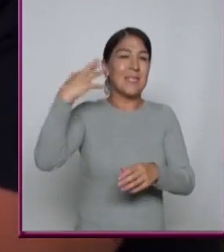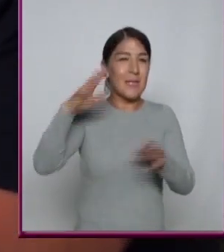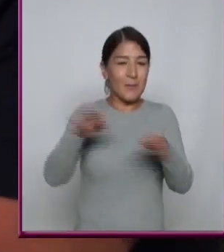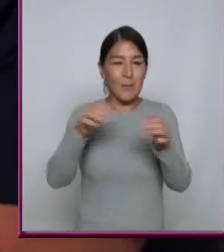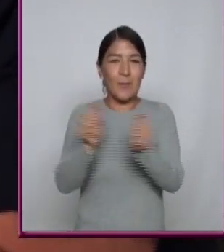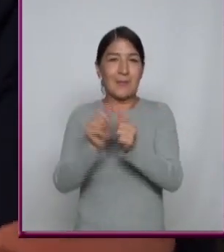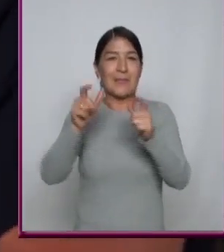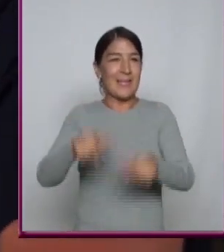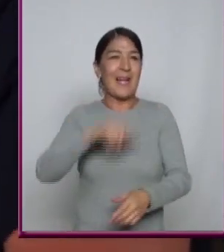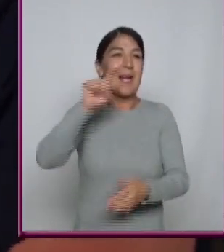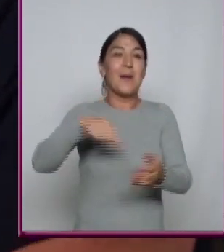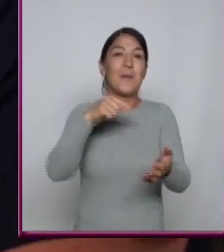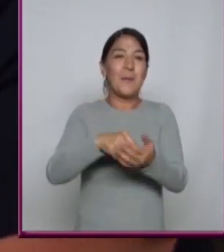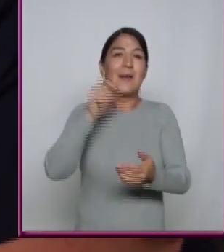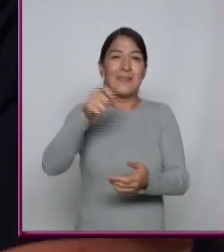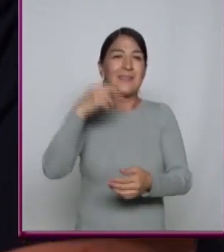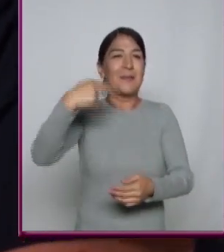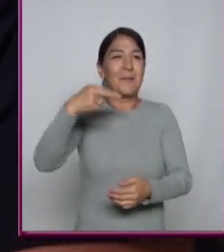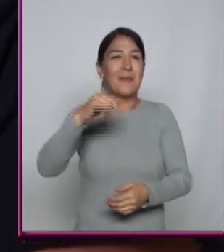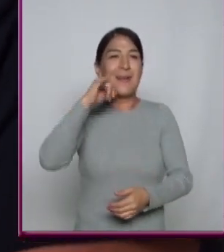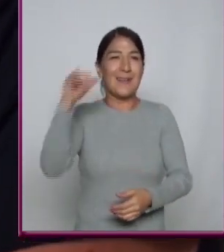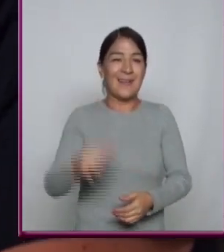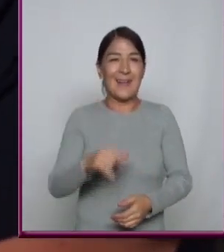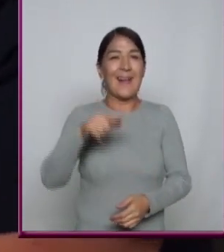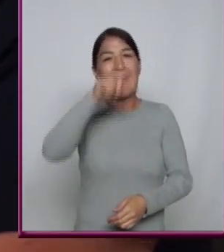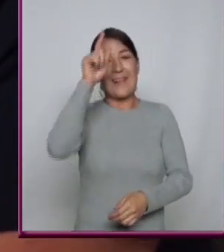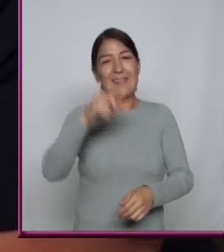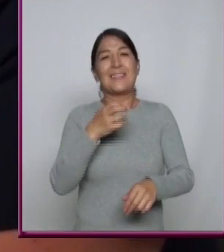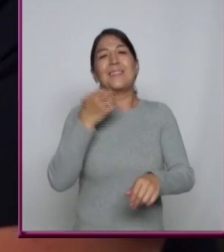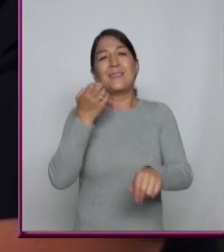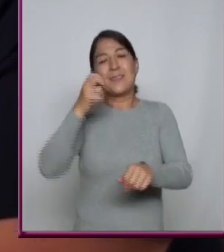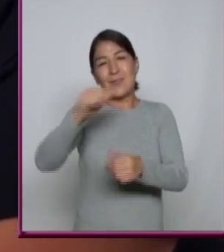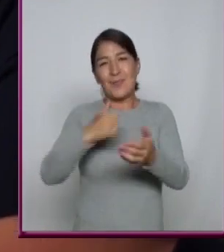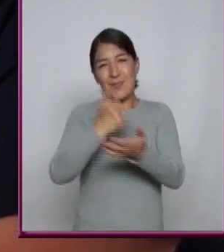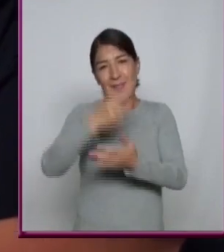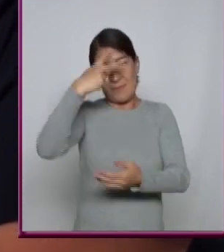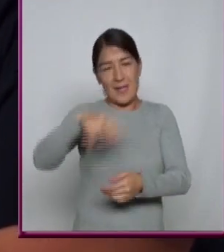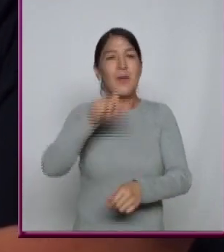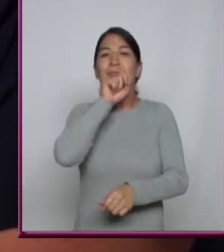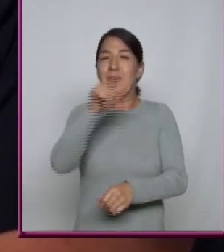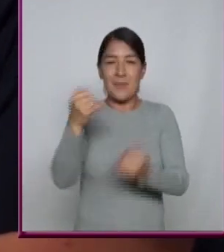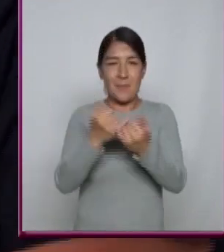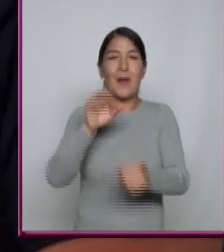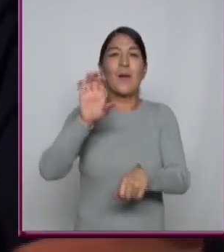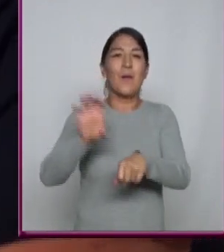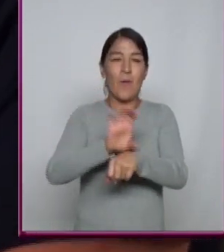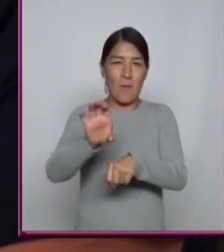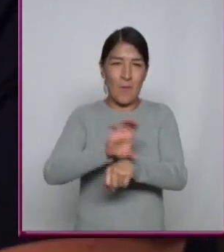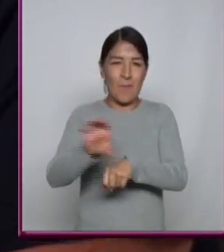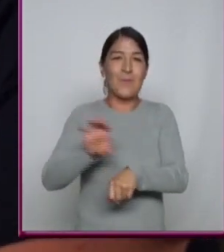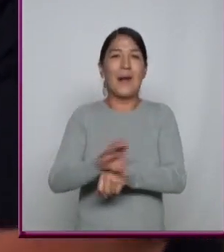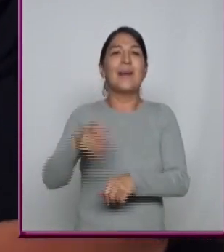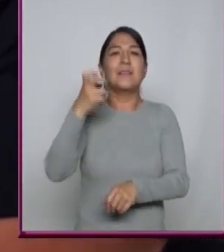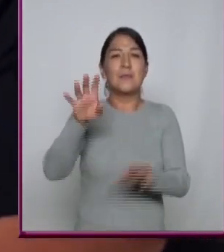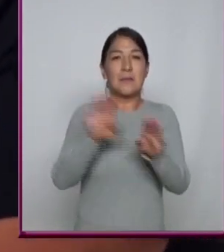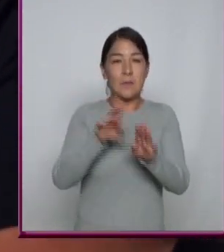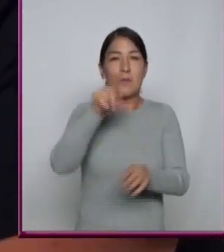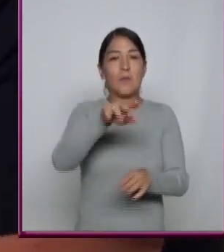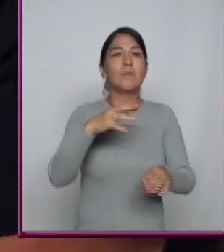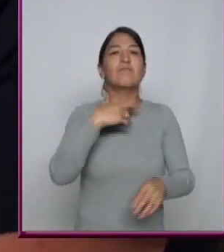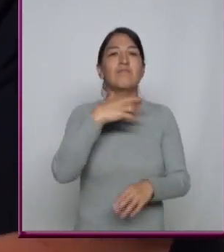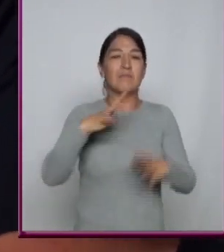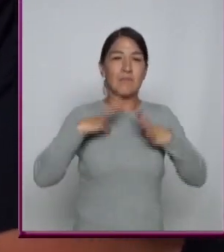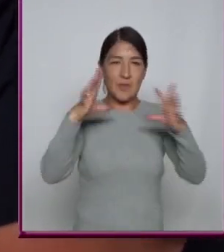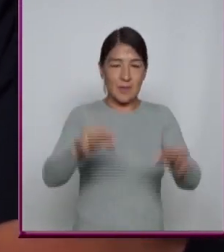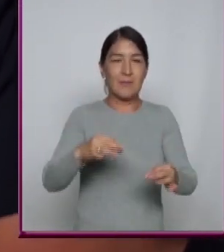nombre de Ciudad Italiana en la Ciudad de México Y por allá también en Colombia César Sánchez fundador de Roman Records